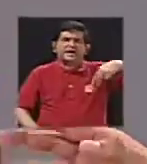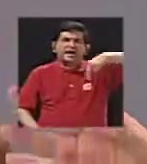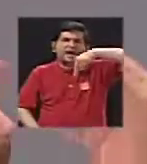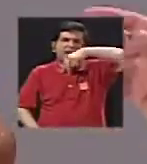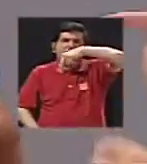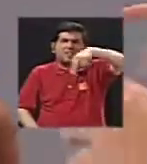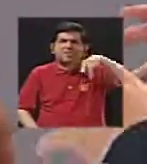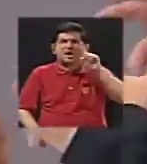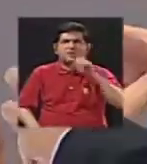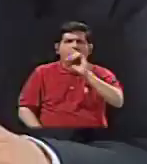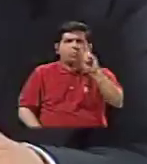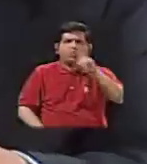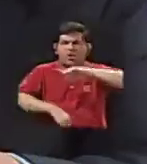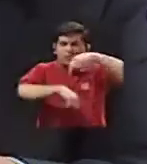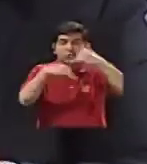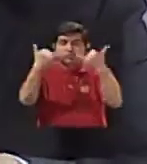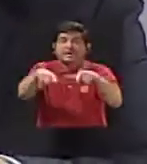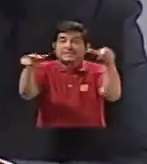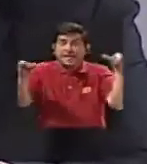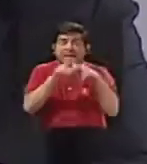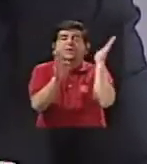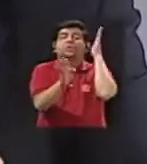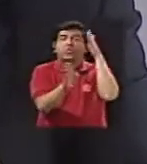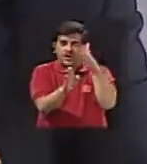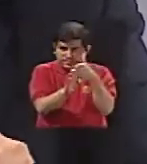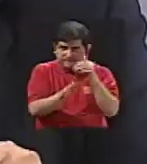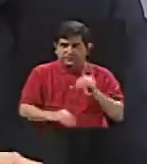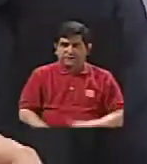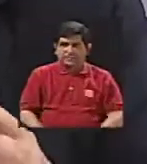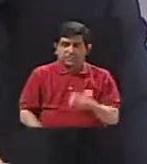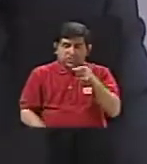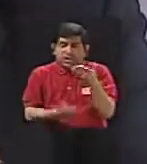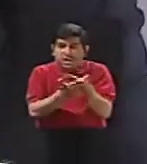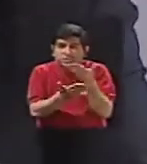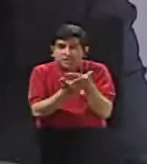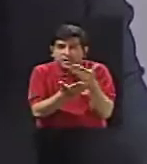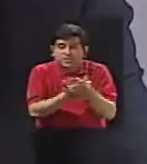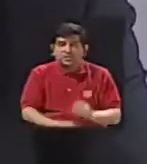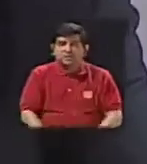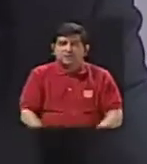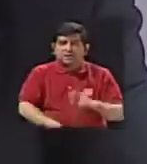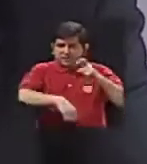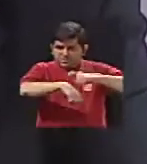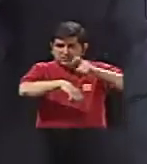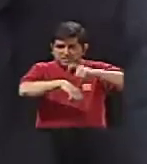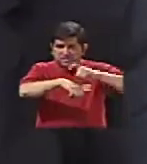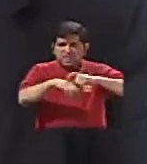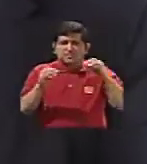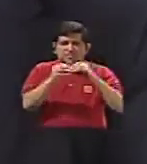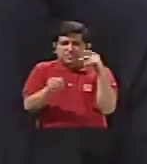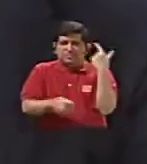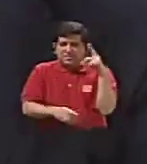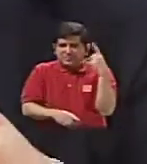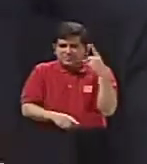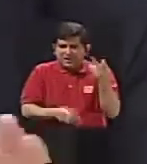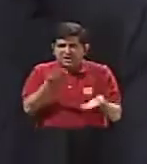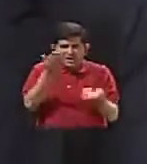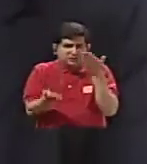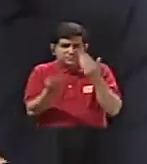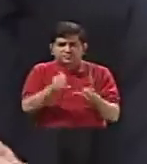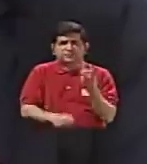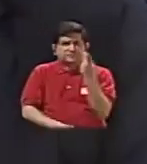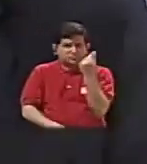una, dos horas. ya estando en el sitio directamente tomando las muestras, ese periodo, digamos, donde está más expuesto, donde es más peligroso,